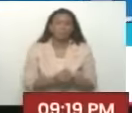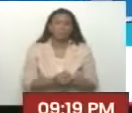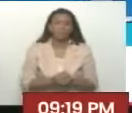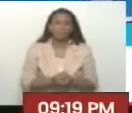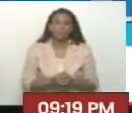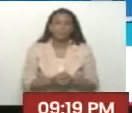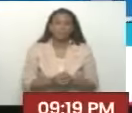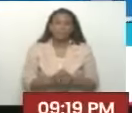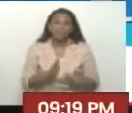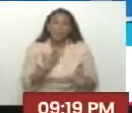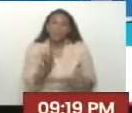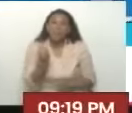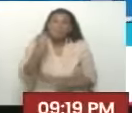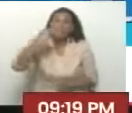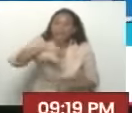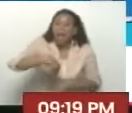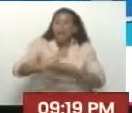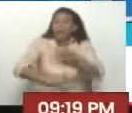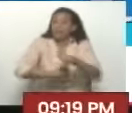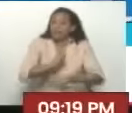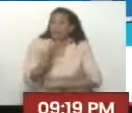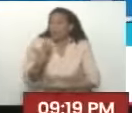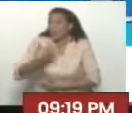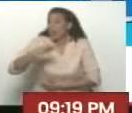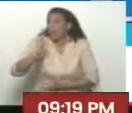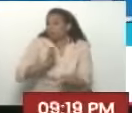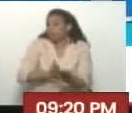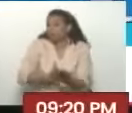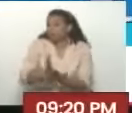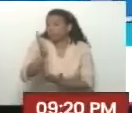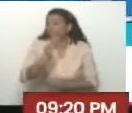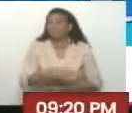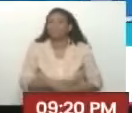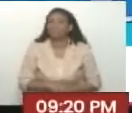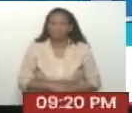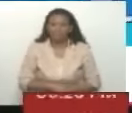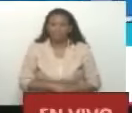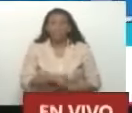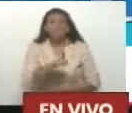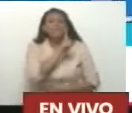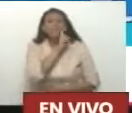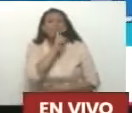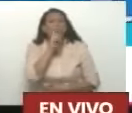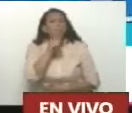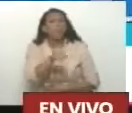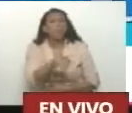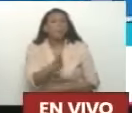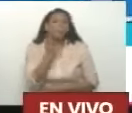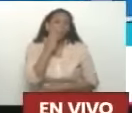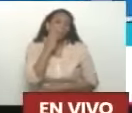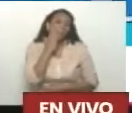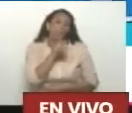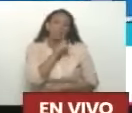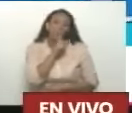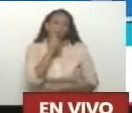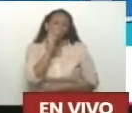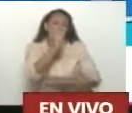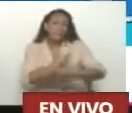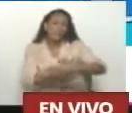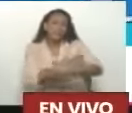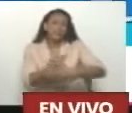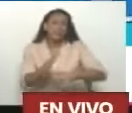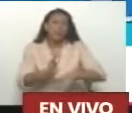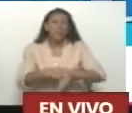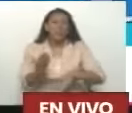Y lo que queda para adelante. ¿Ah? Ariadne. Sí señor. ¿Quién te puso ese nombre? Mi mamá. ¿Tu mamá por qué?